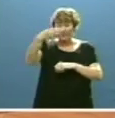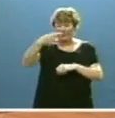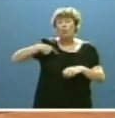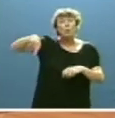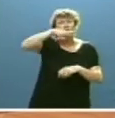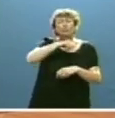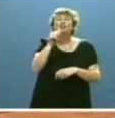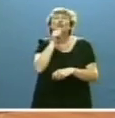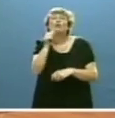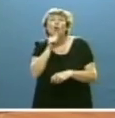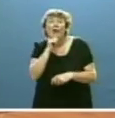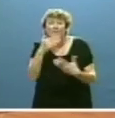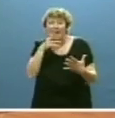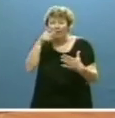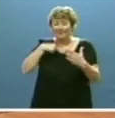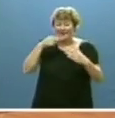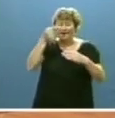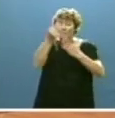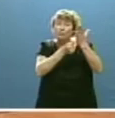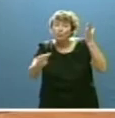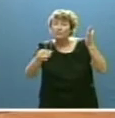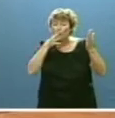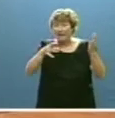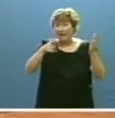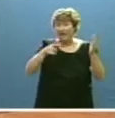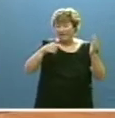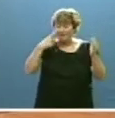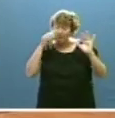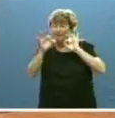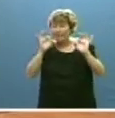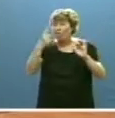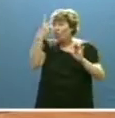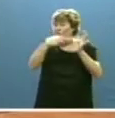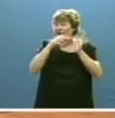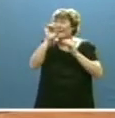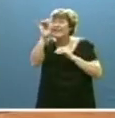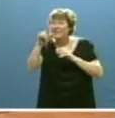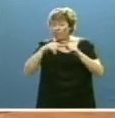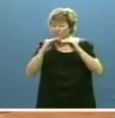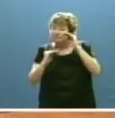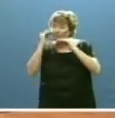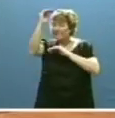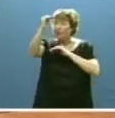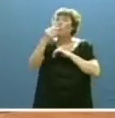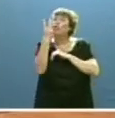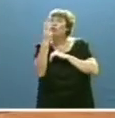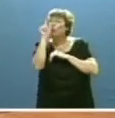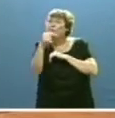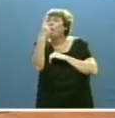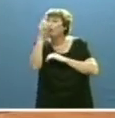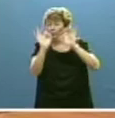nuestro todavía vigente escenario presupuestario estima para 2015 ya un crecimiento del 2,1%,